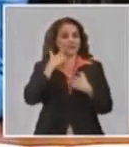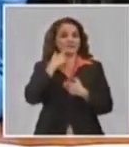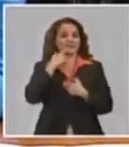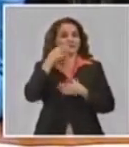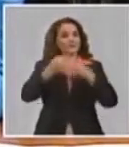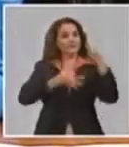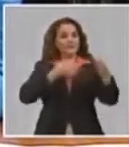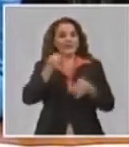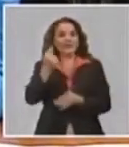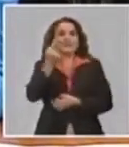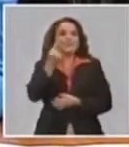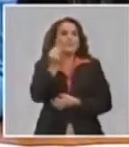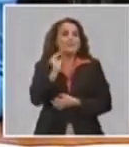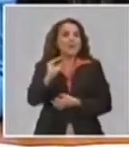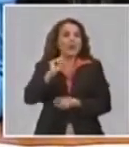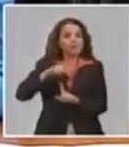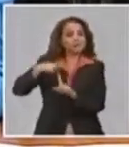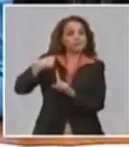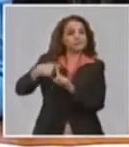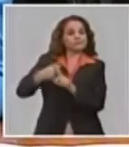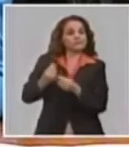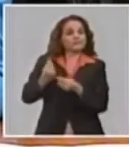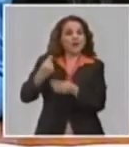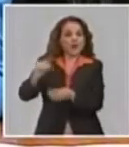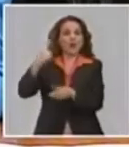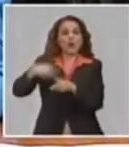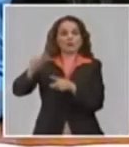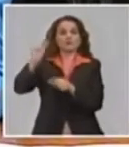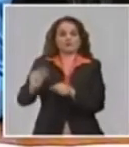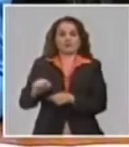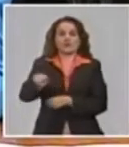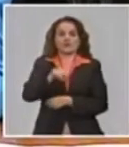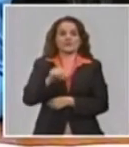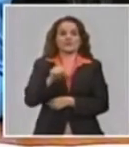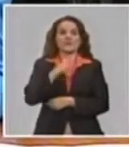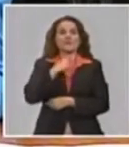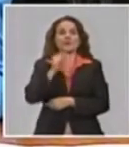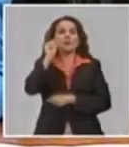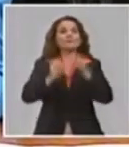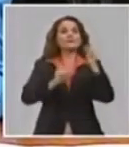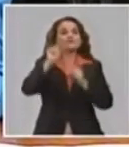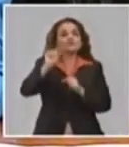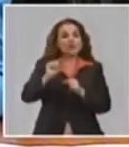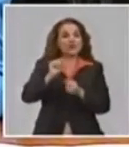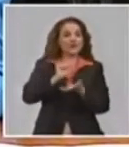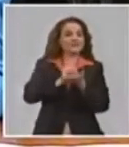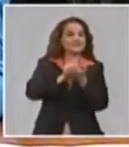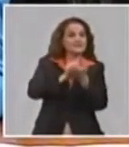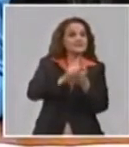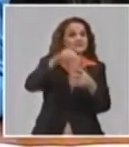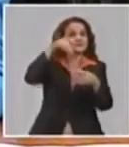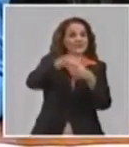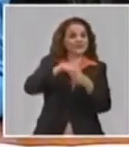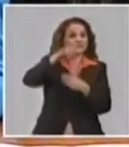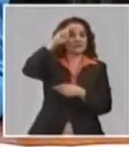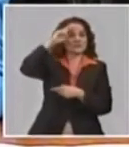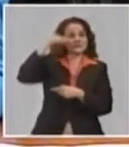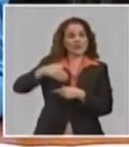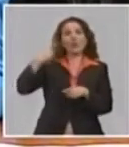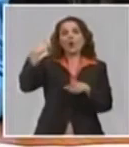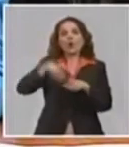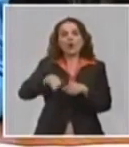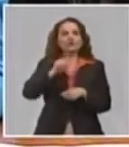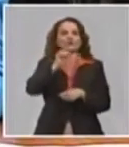para aquellos trabajadores asistentes integrales de servicios de salud y operarios de equipos de lavandería que actualmente